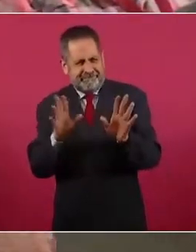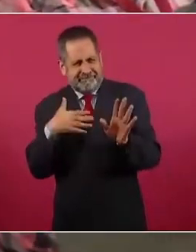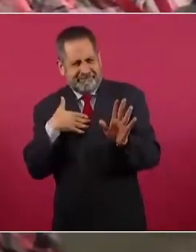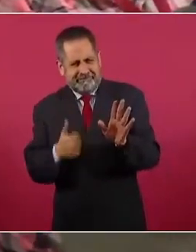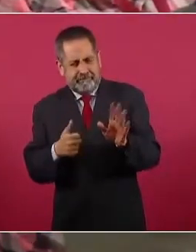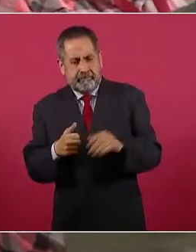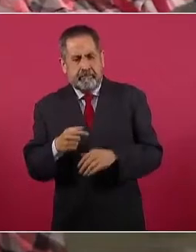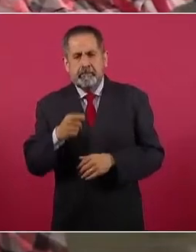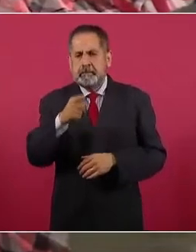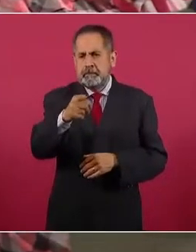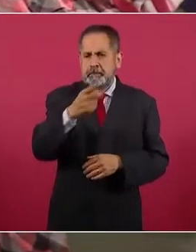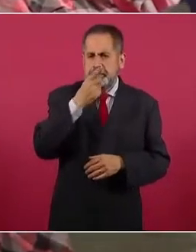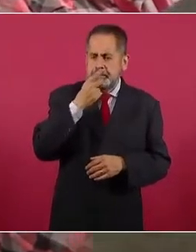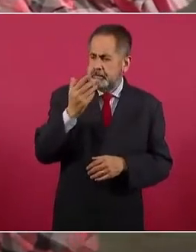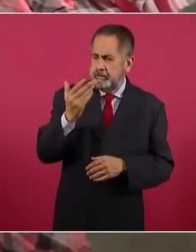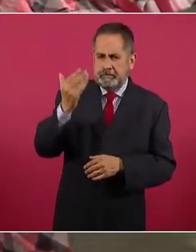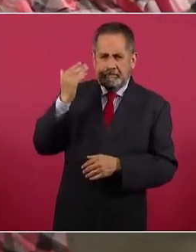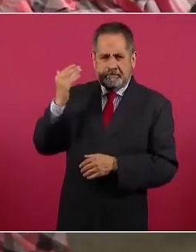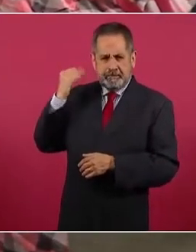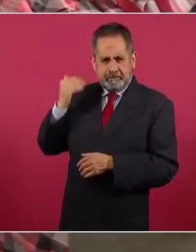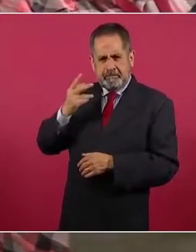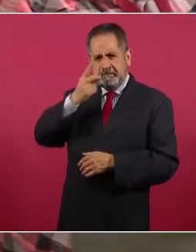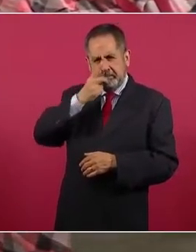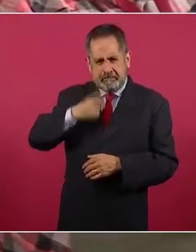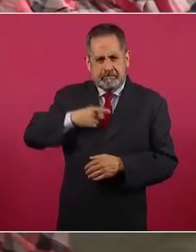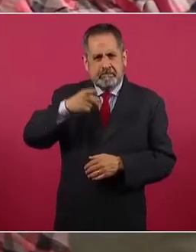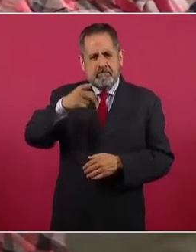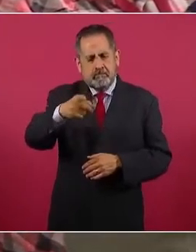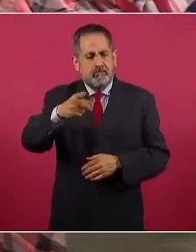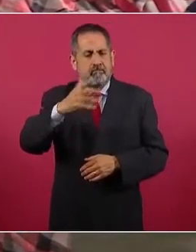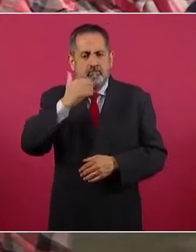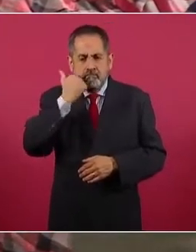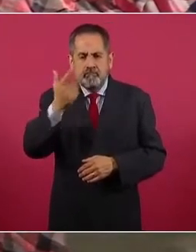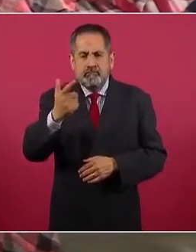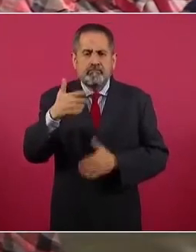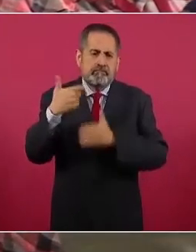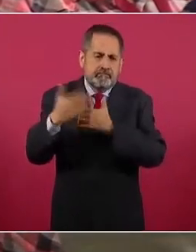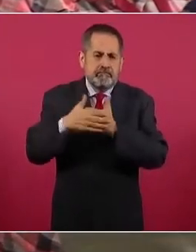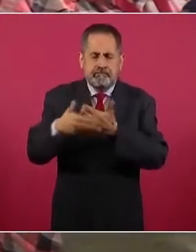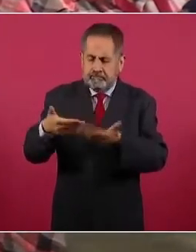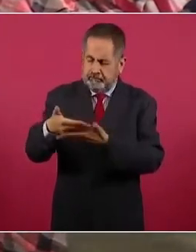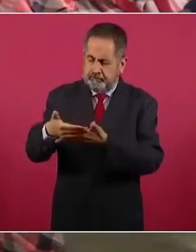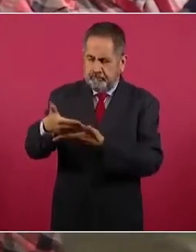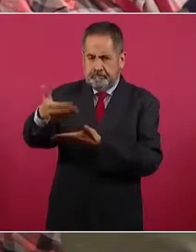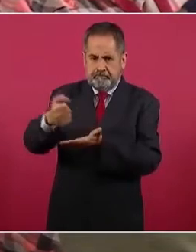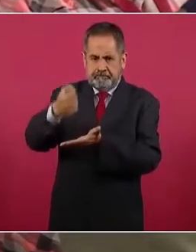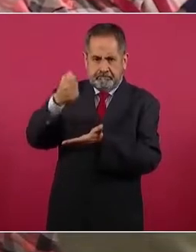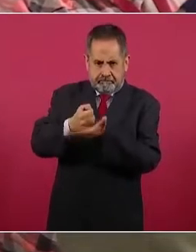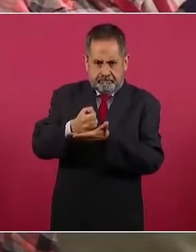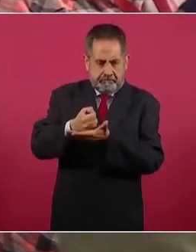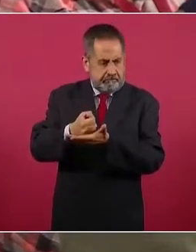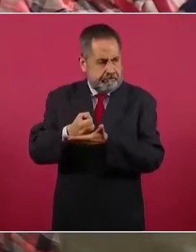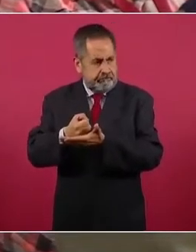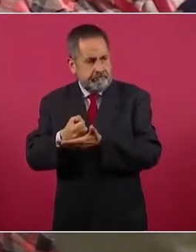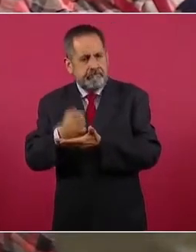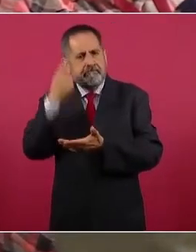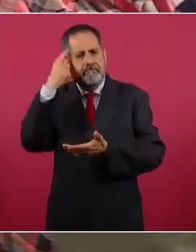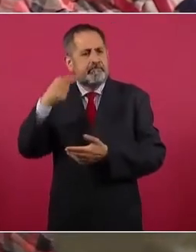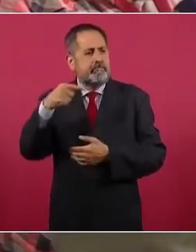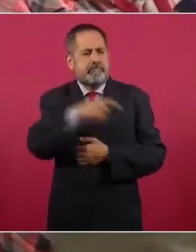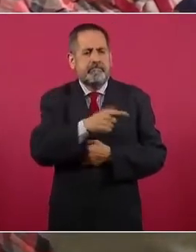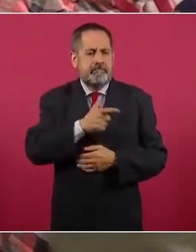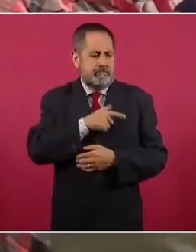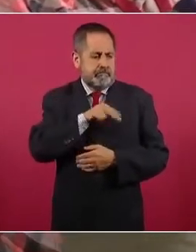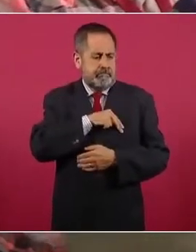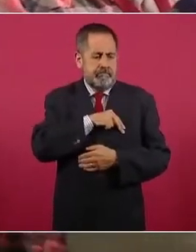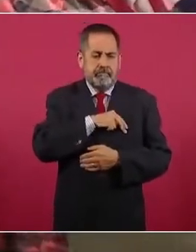Hace unos días nos comentó que tiene la intención de emitir un decreto para que el mando de la Guardia Nacional pase